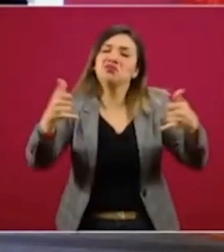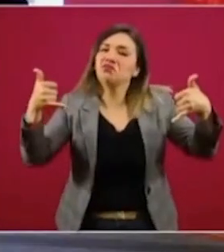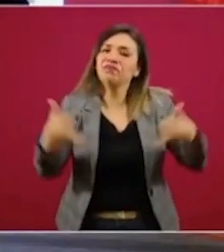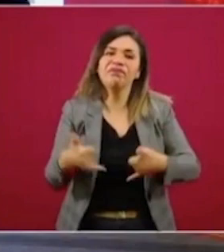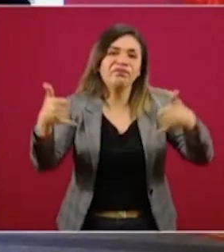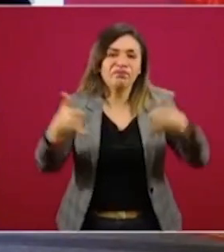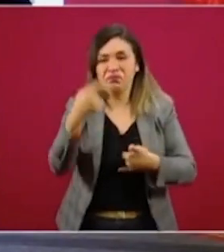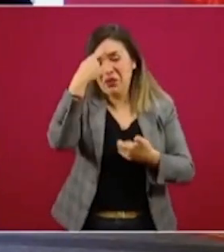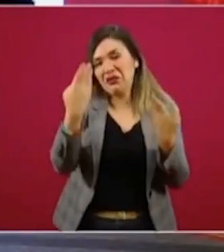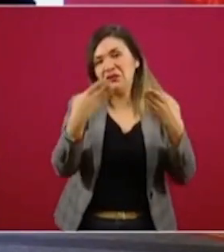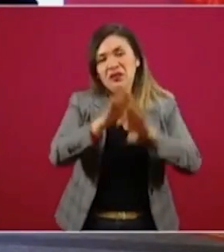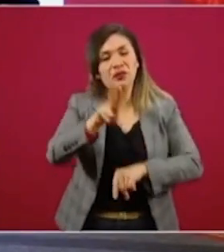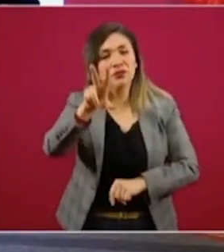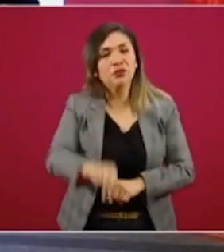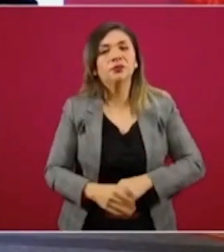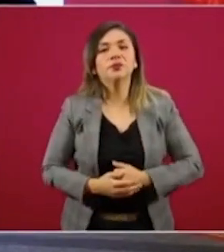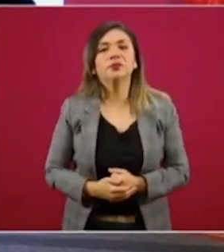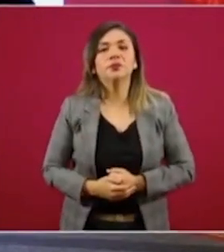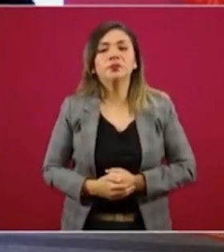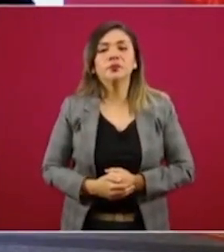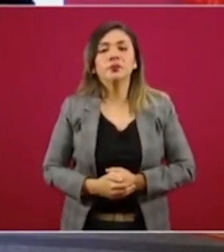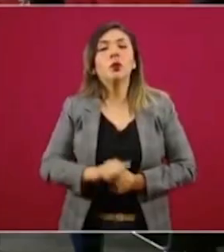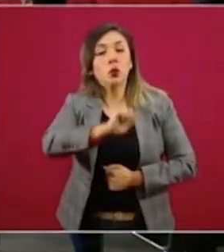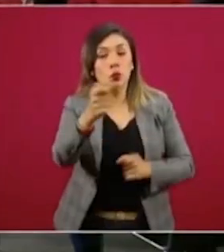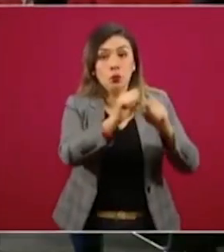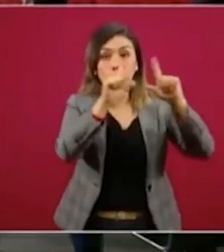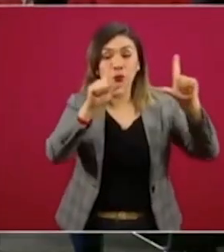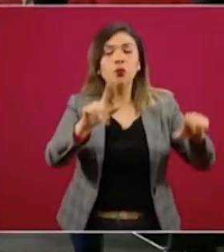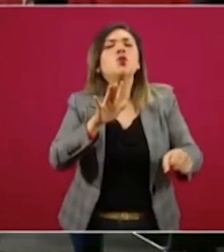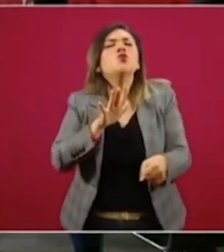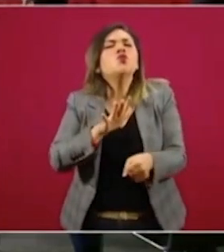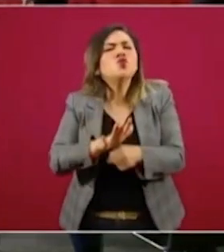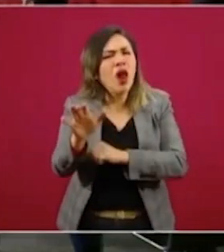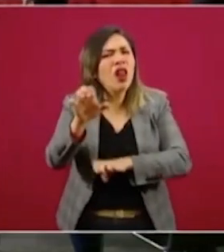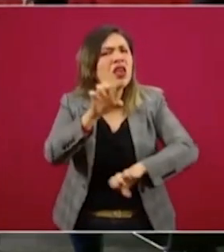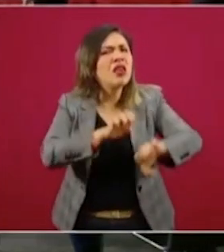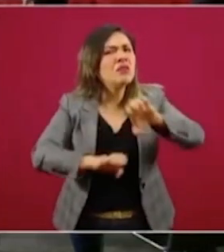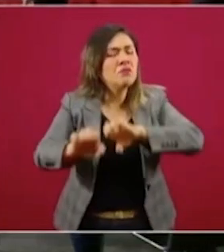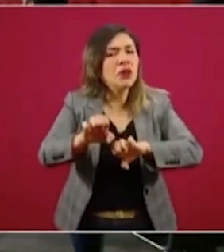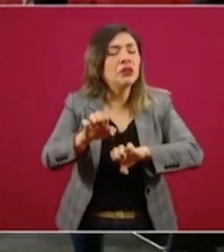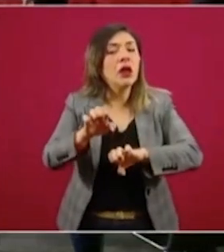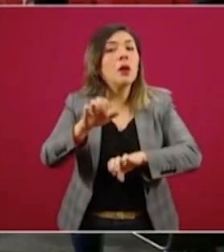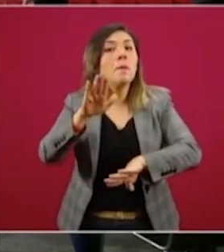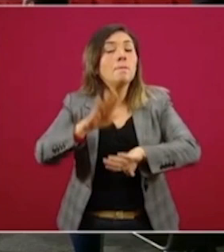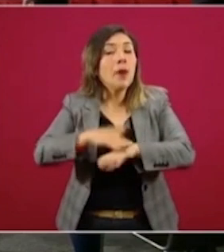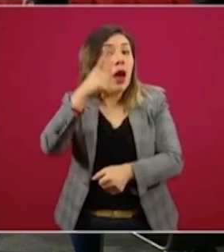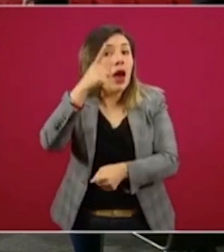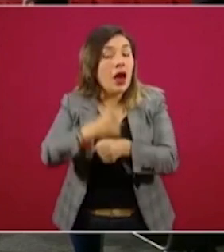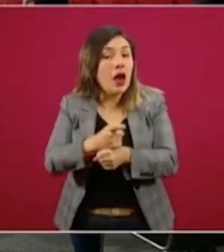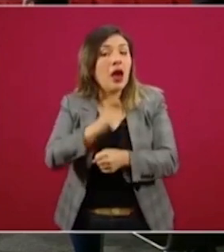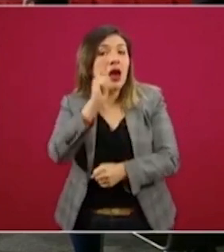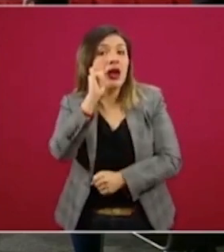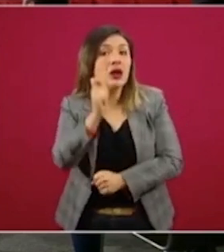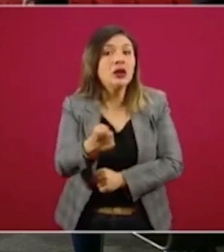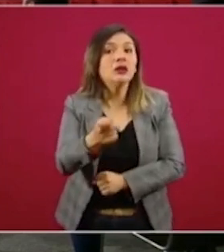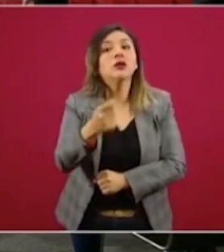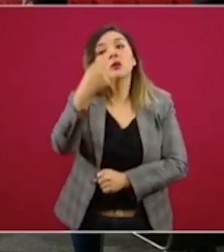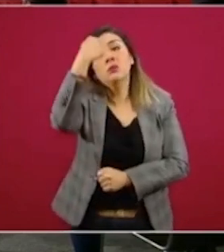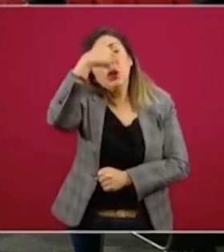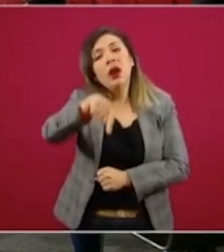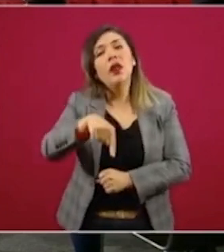Adelante. ¿Cuáles son las industrias o las actividades económicas en donde se ha concentrado